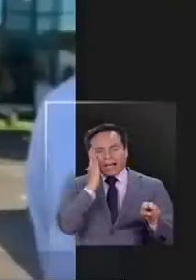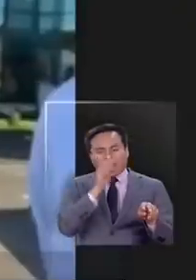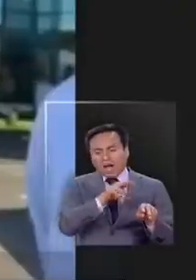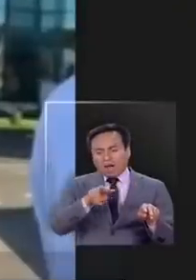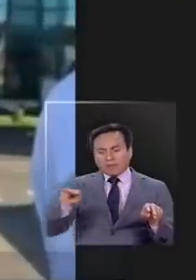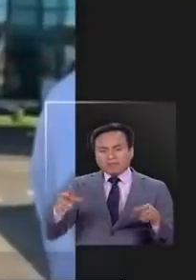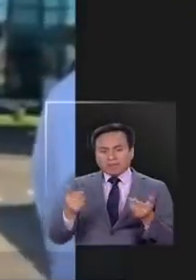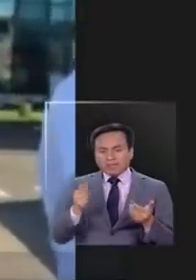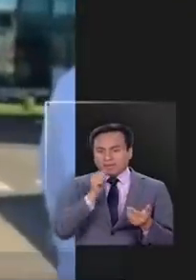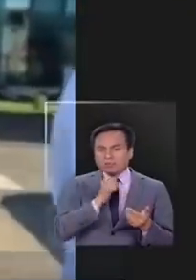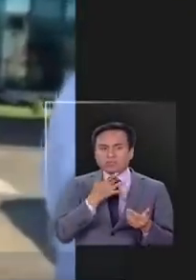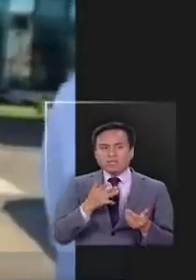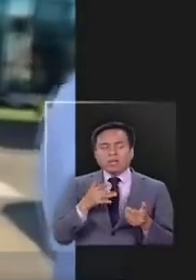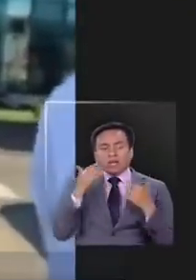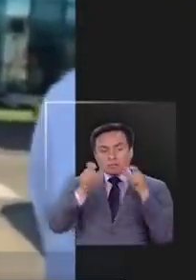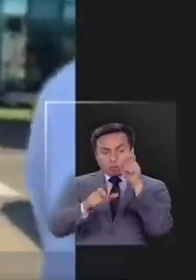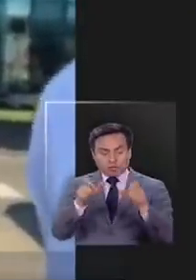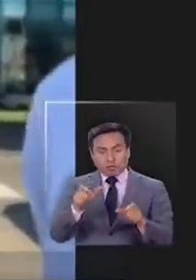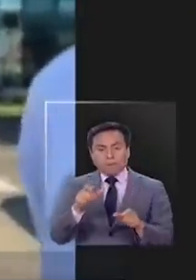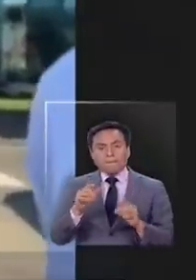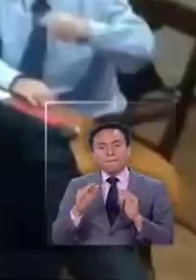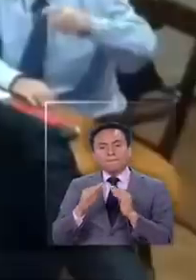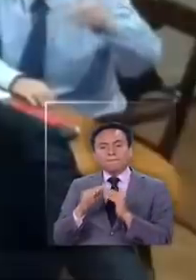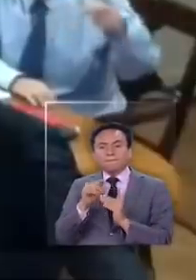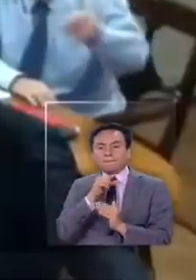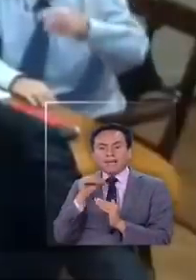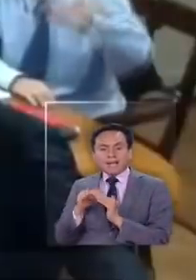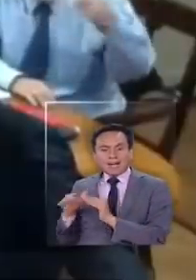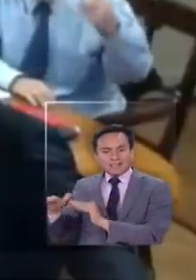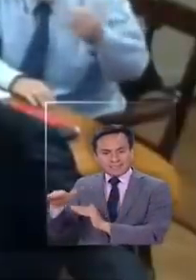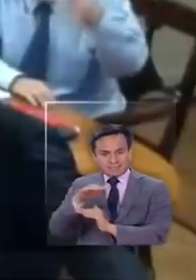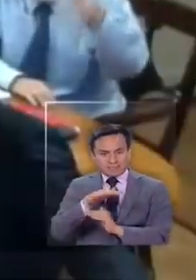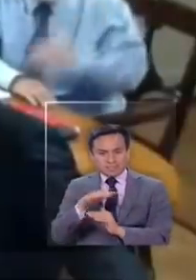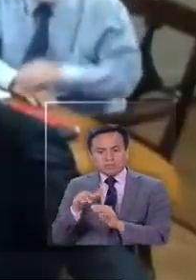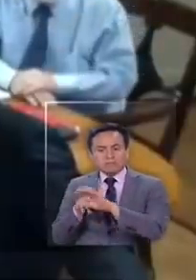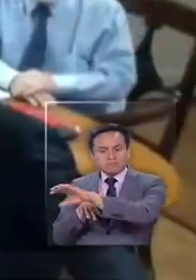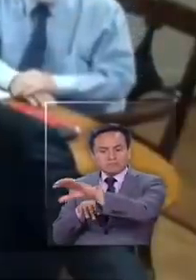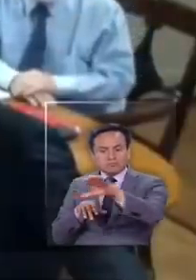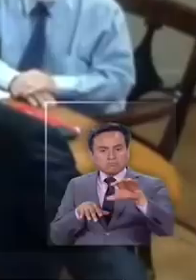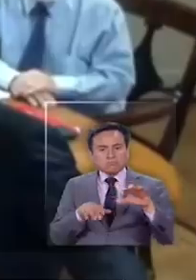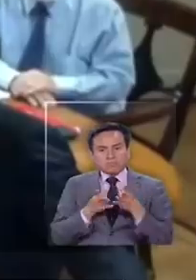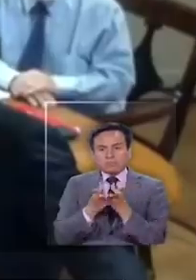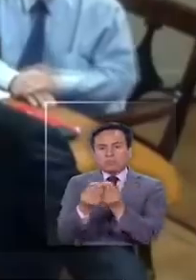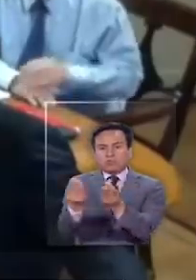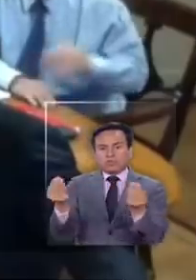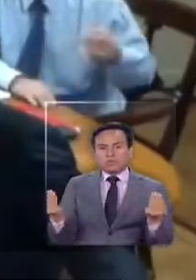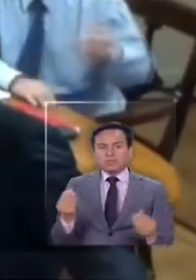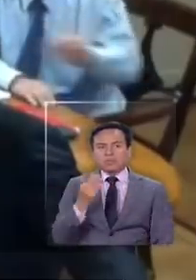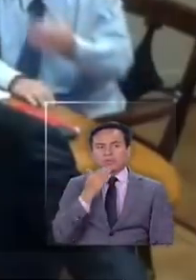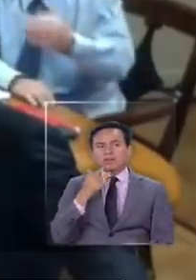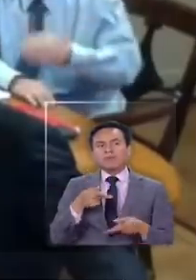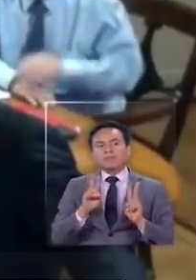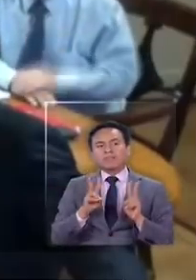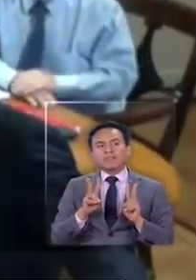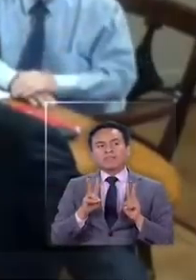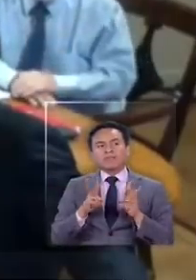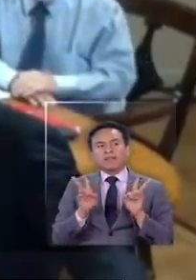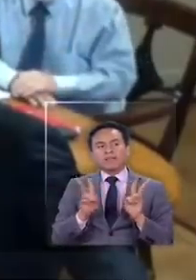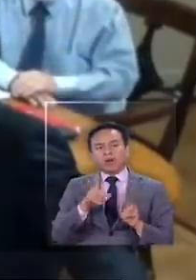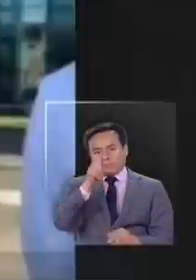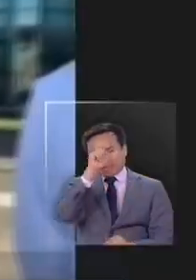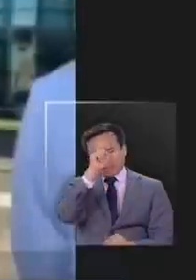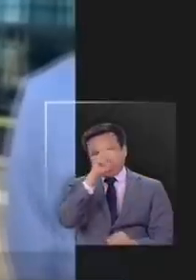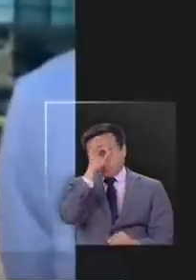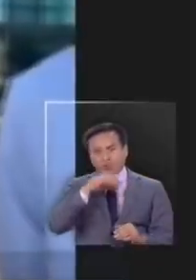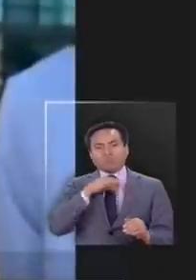que no solamente van a atender a la población de Padre de las Casas y todas las comunas aledañas que son muchas sino que nos va a permitir liberar el hospital desde